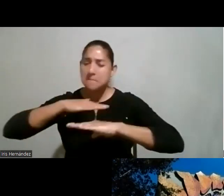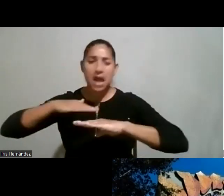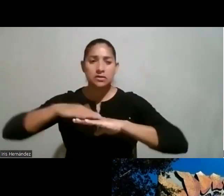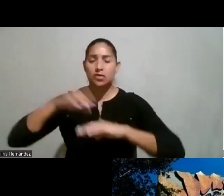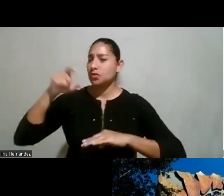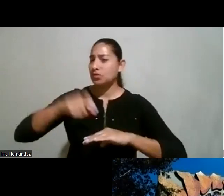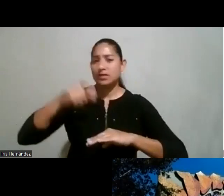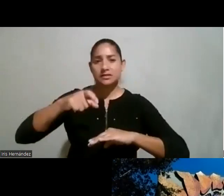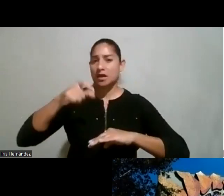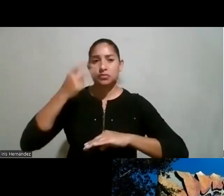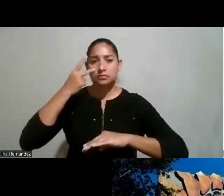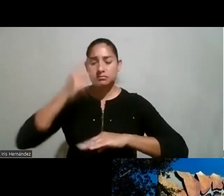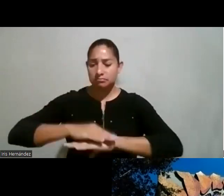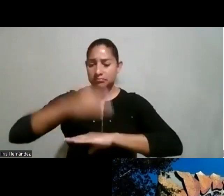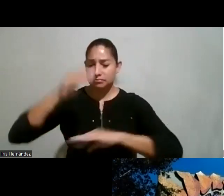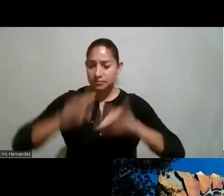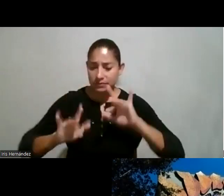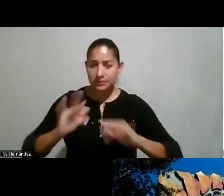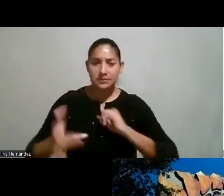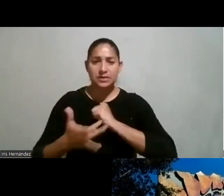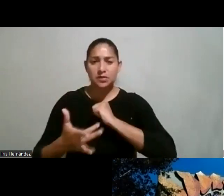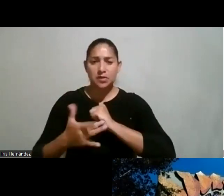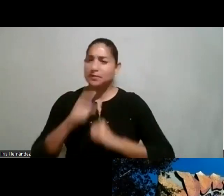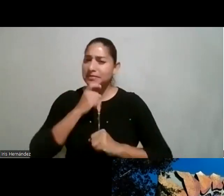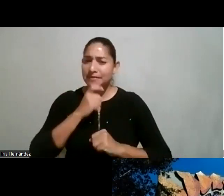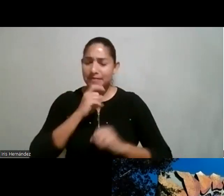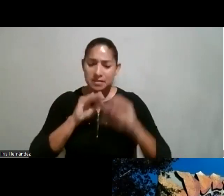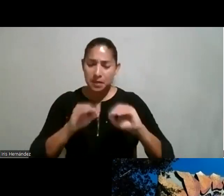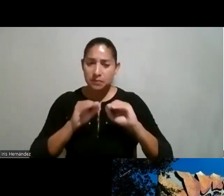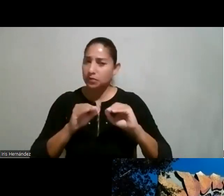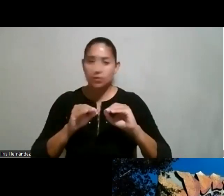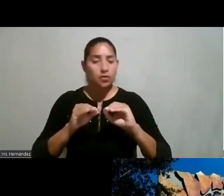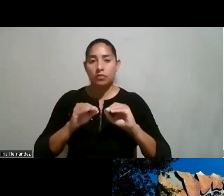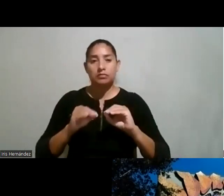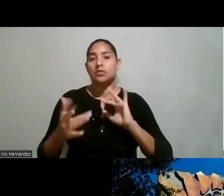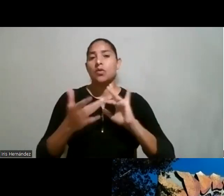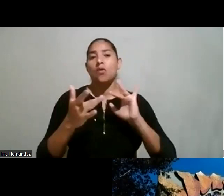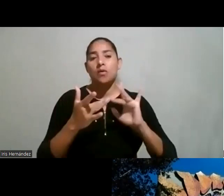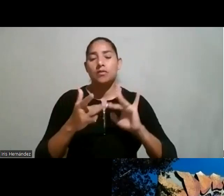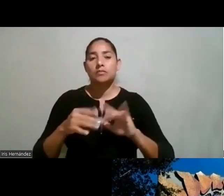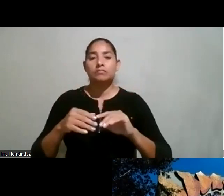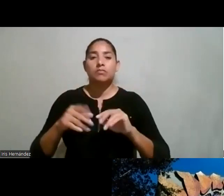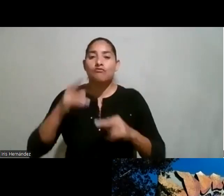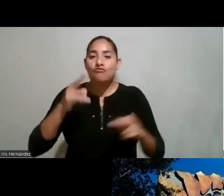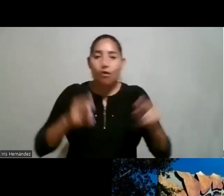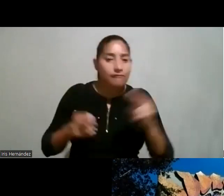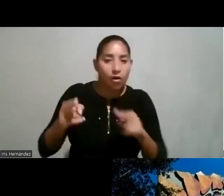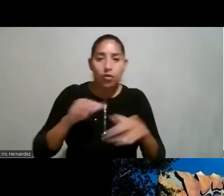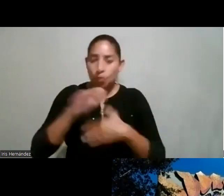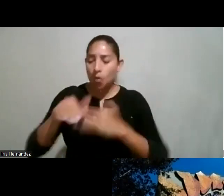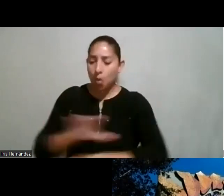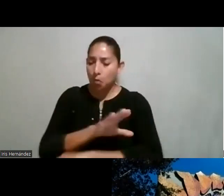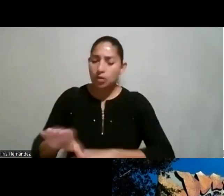necesitan realmente artefactos tecnológicos complicados por supuesto que tener en contacto con cosas de robótica computadoras y todo eso